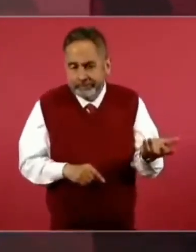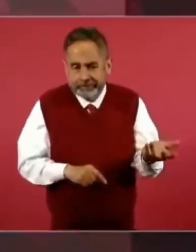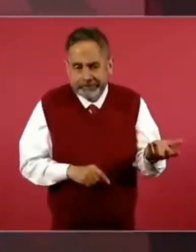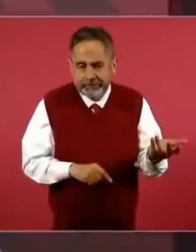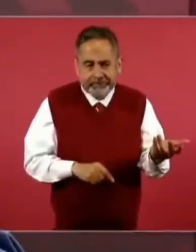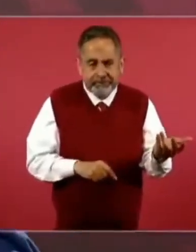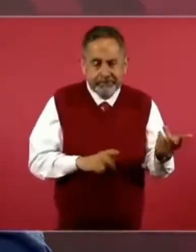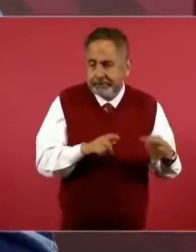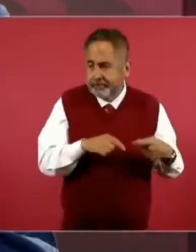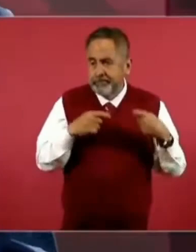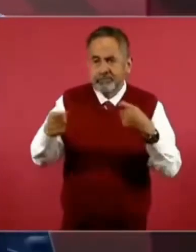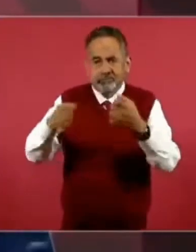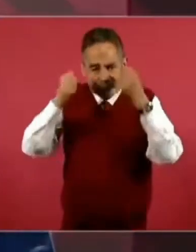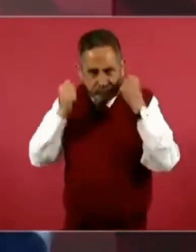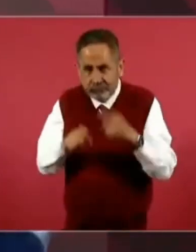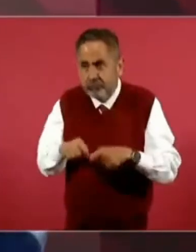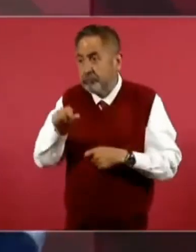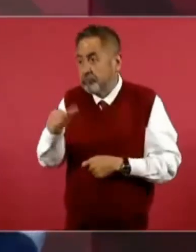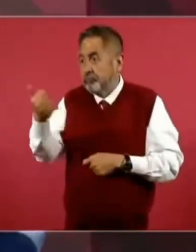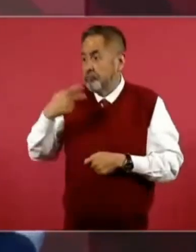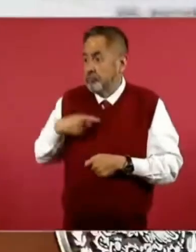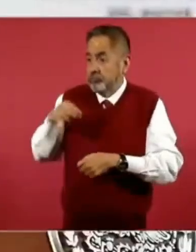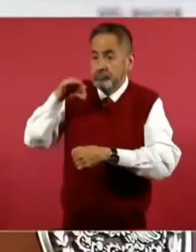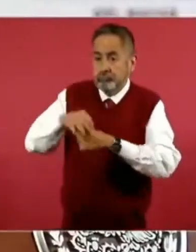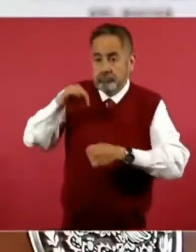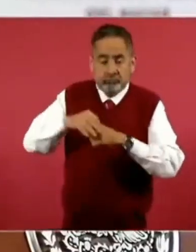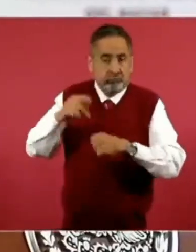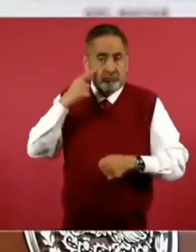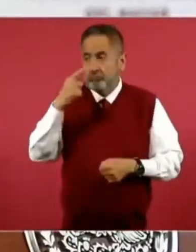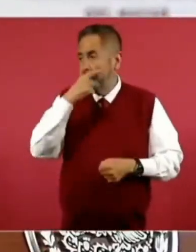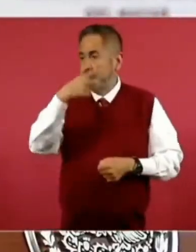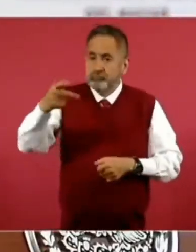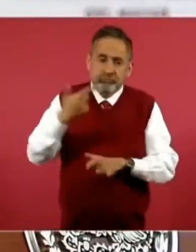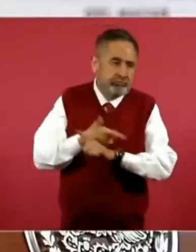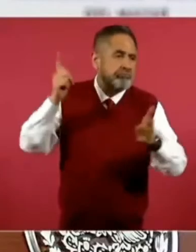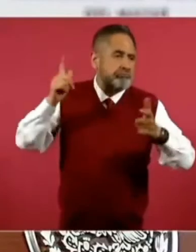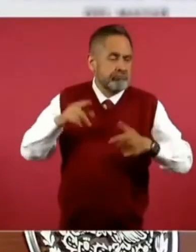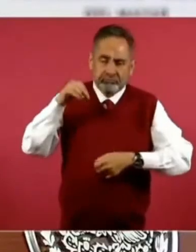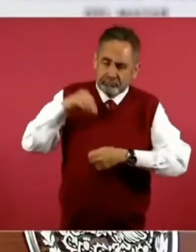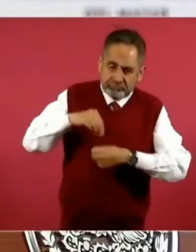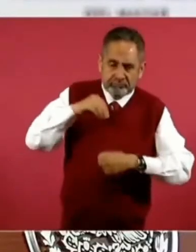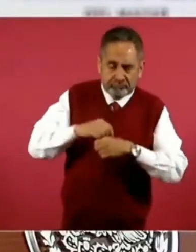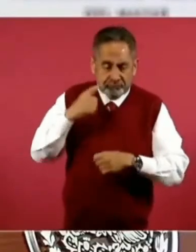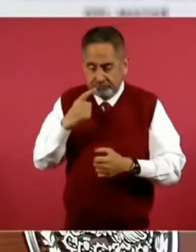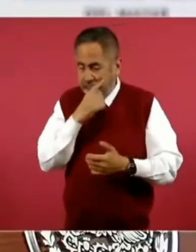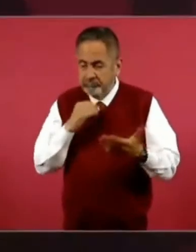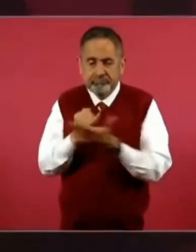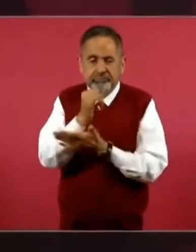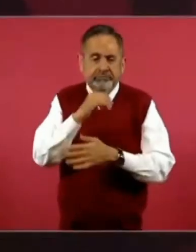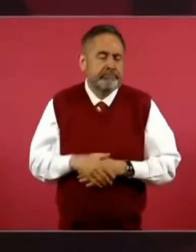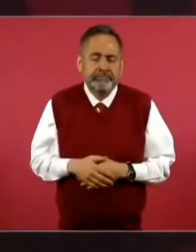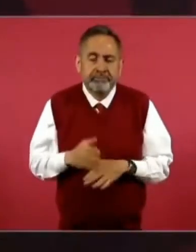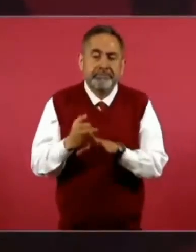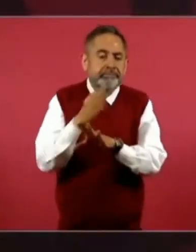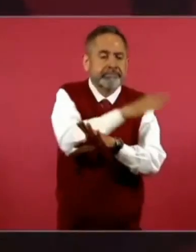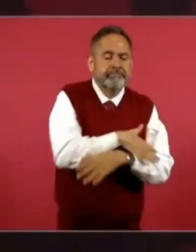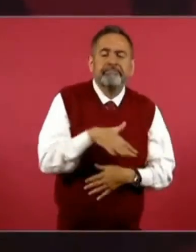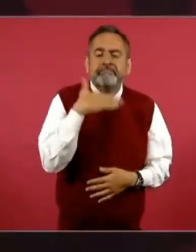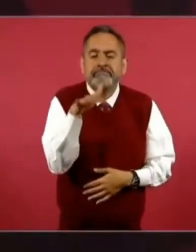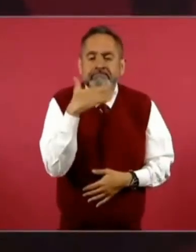garantizaba el voto libre, secreto, no había elecciones limpias,